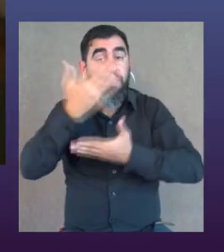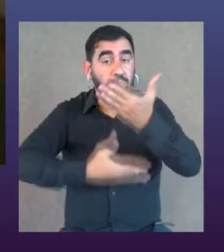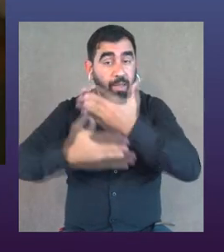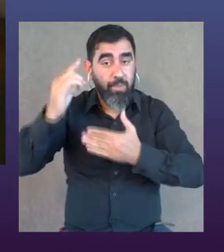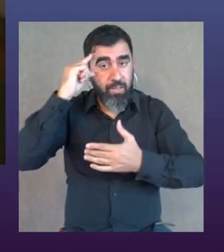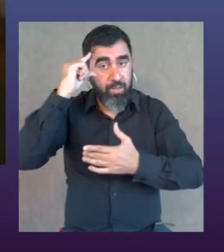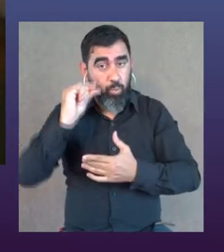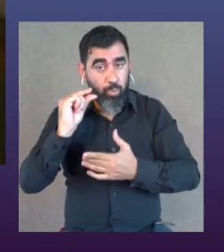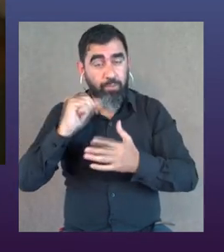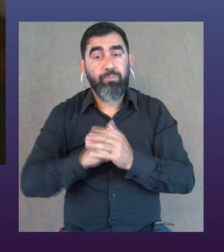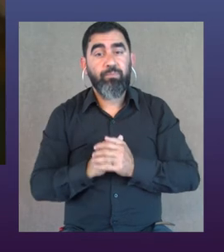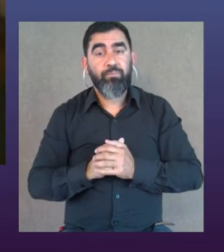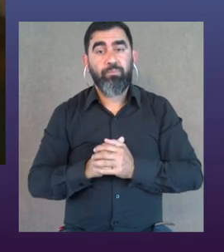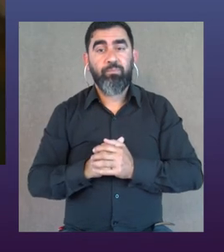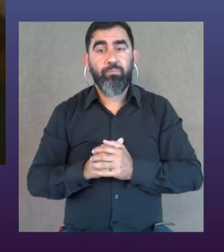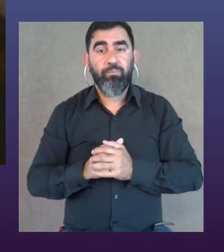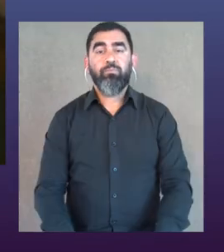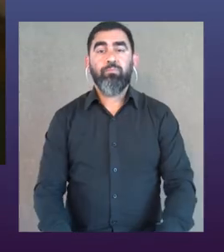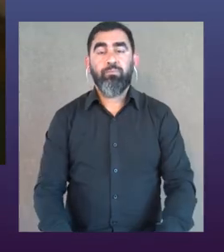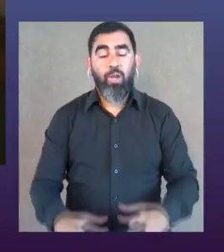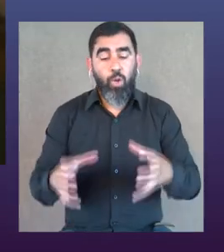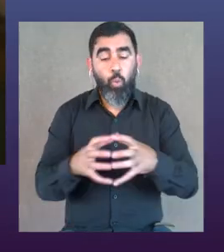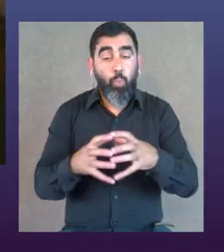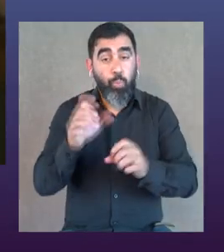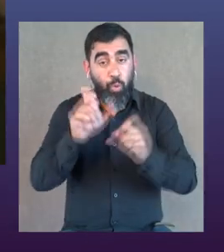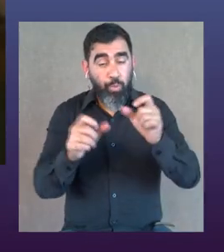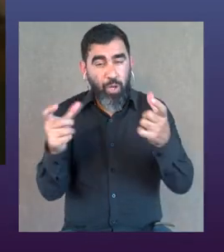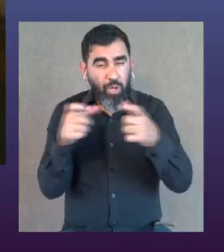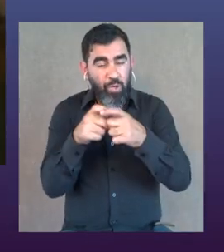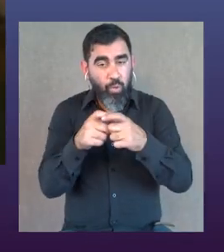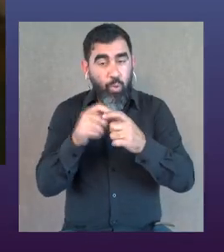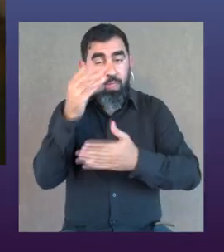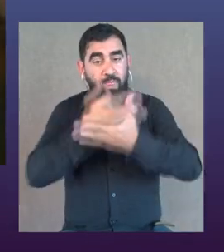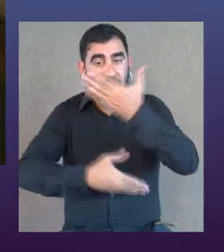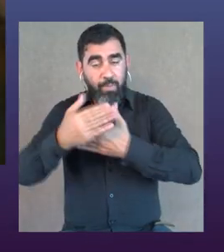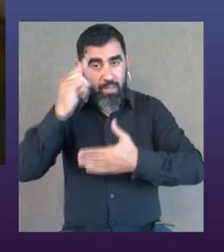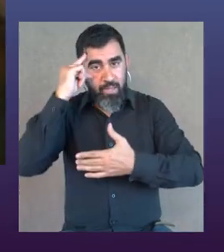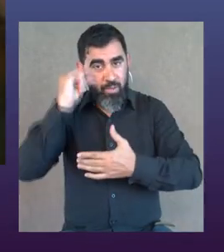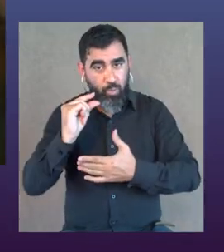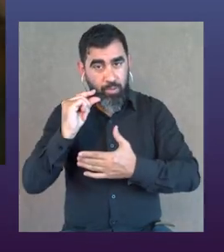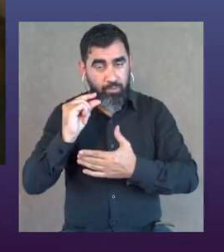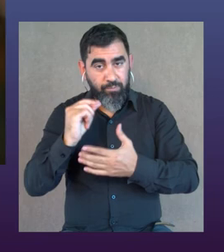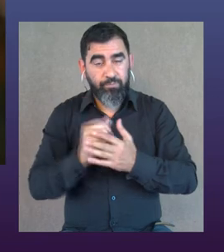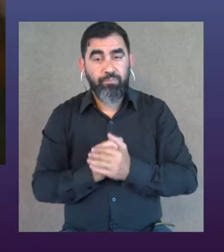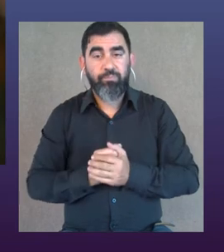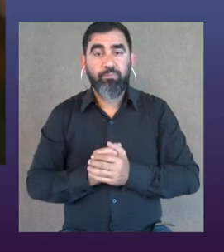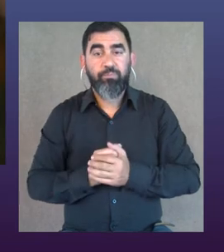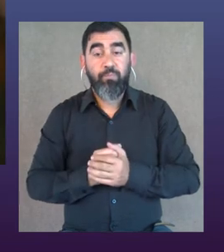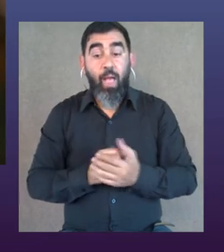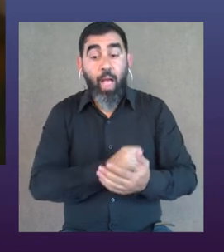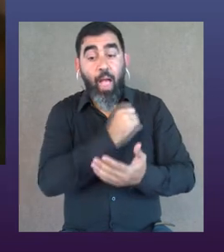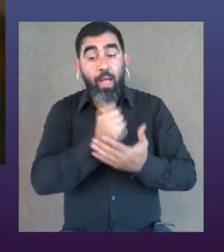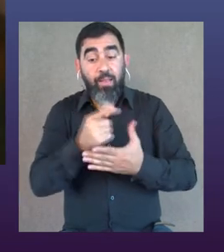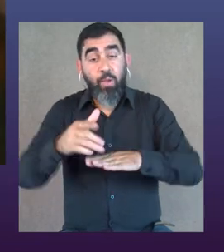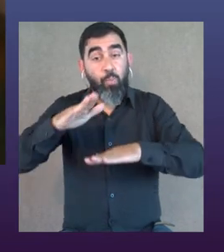discapacidad intelectual. Era un grupo chiquito de personas con discapacidad intelectual. Ah, ok.